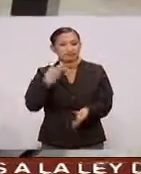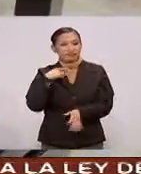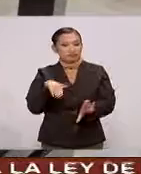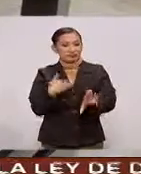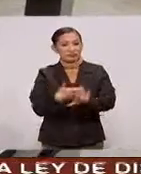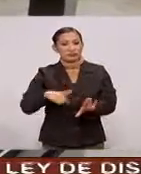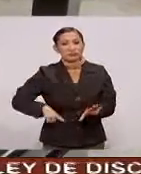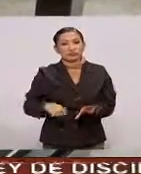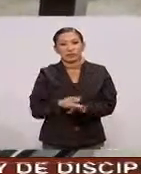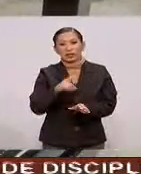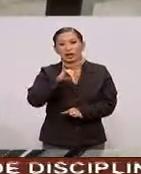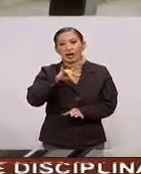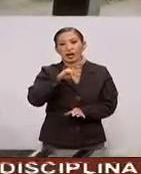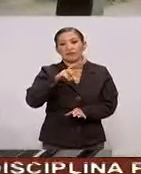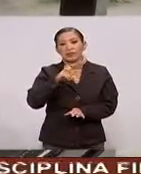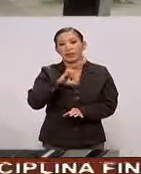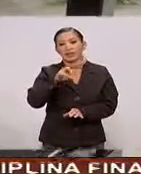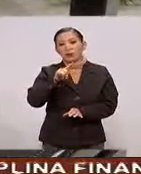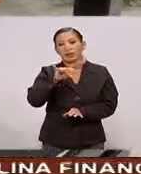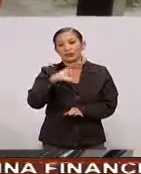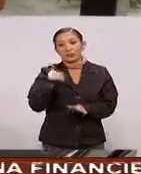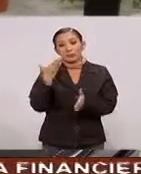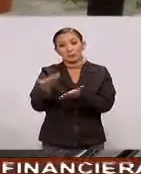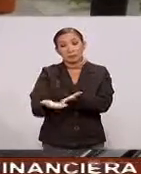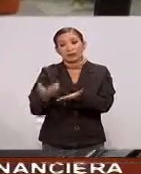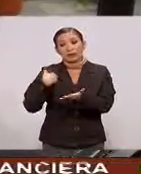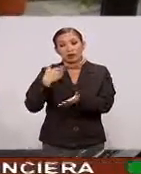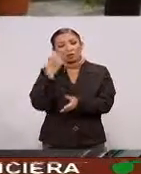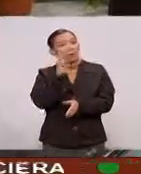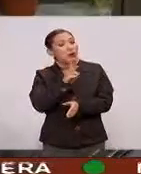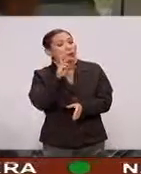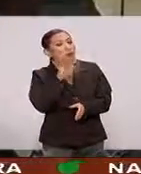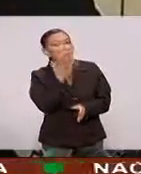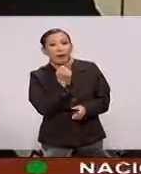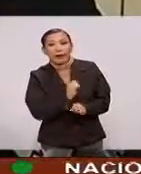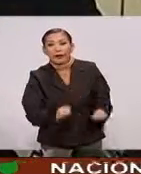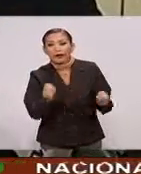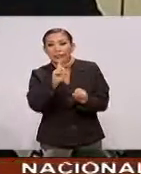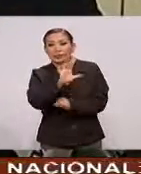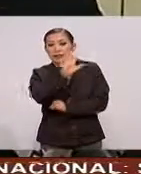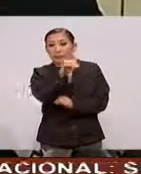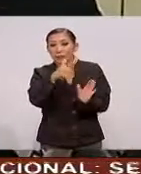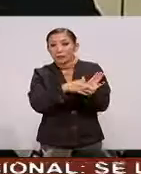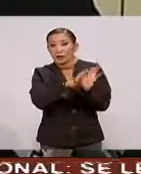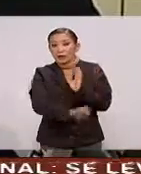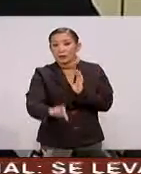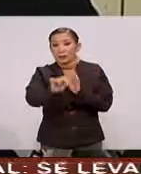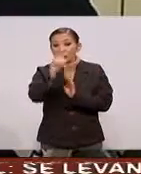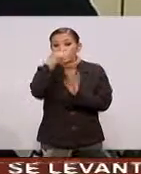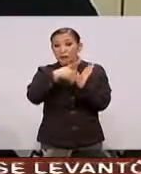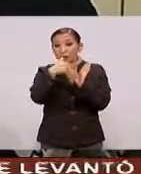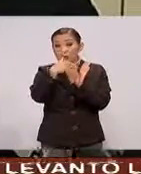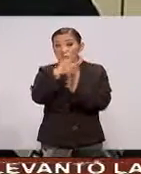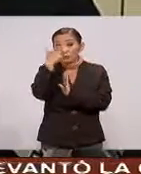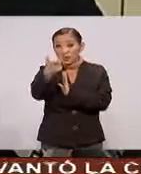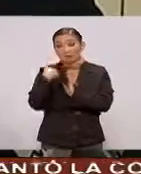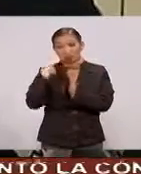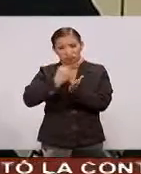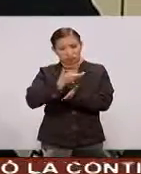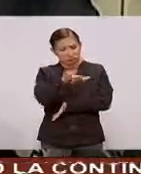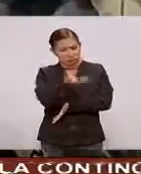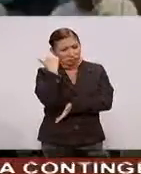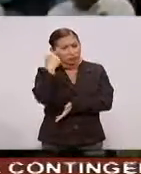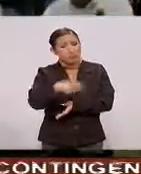Contra el gobernador Javier Duarte La solicitud Se basa en la falta De comprobación De 35 mil 421 millones De pesos Reclamados